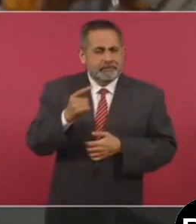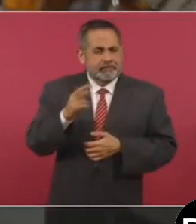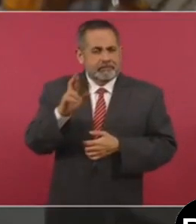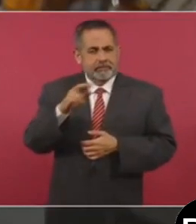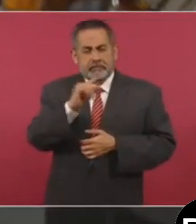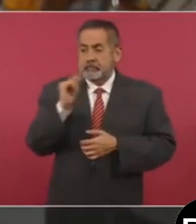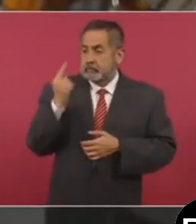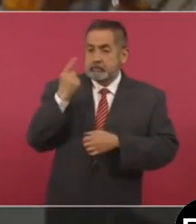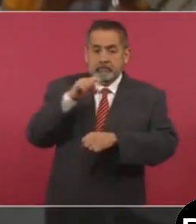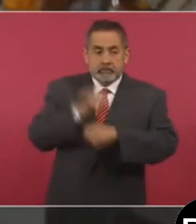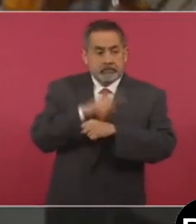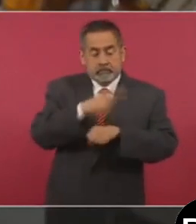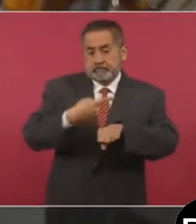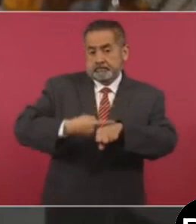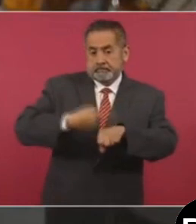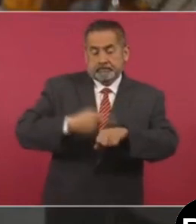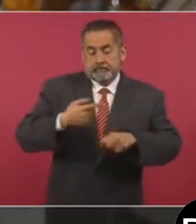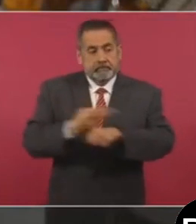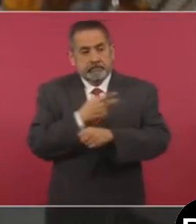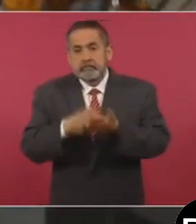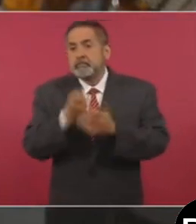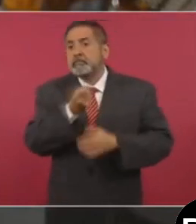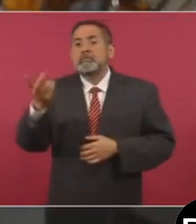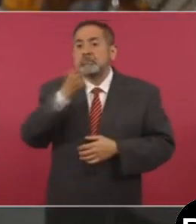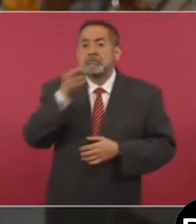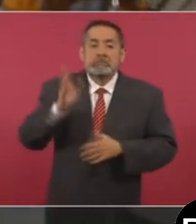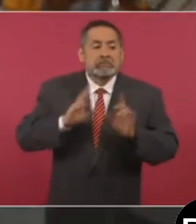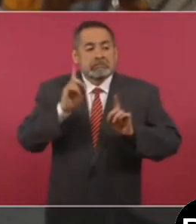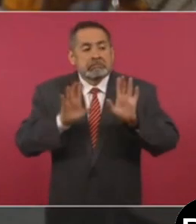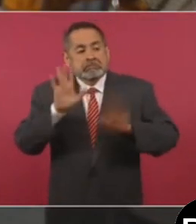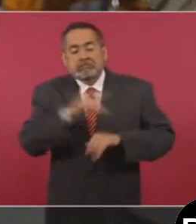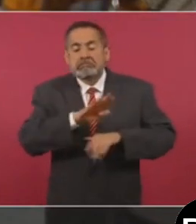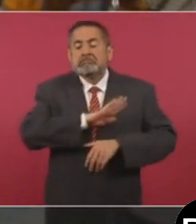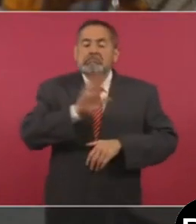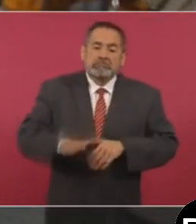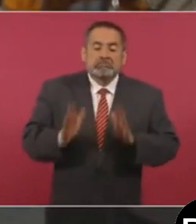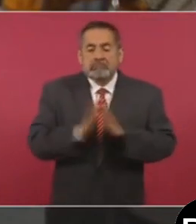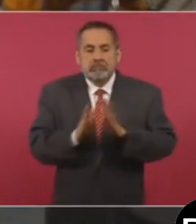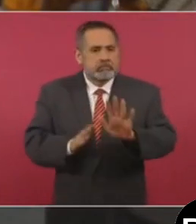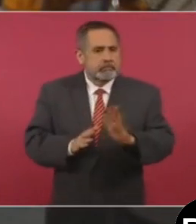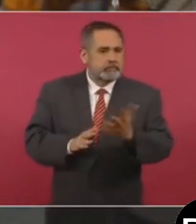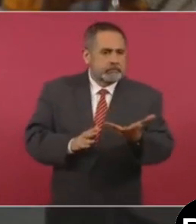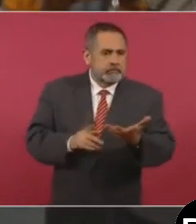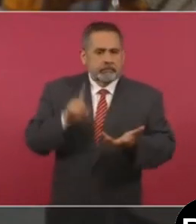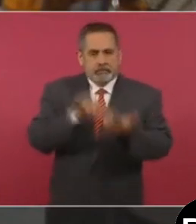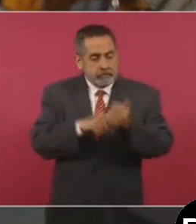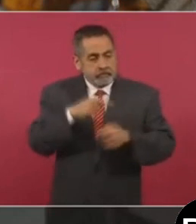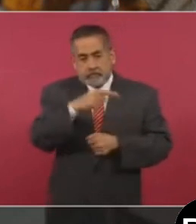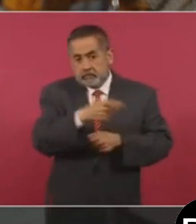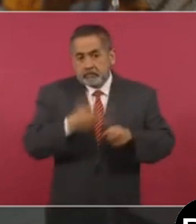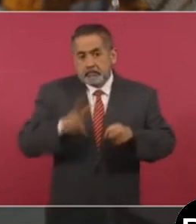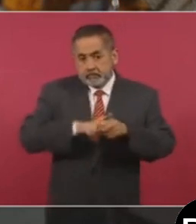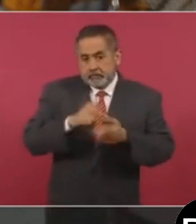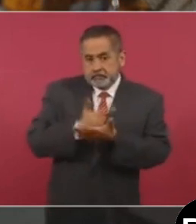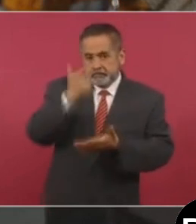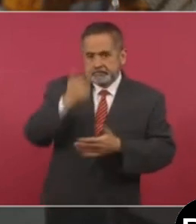El fin de semana incluso en redes especularon sobre su fallecimiento. Y es que, ¿desde cuándo está en esa condición? Porque la verdad